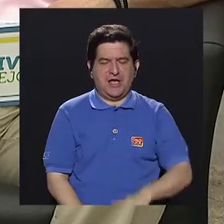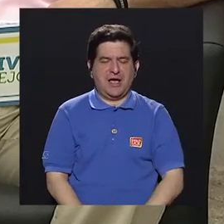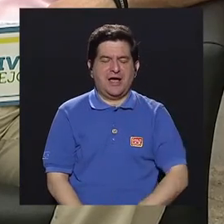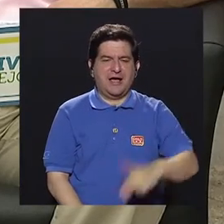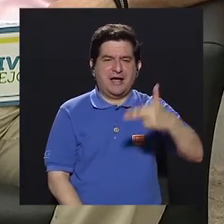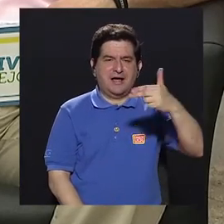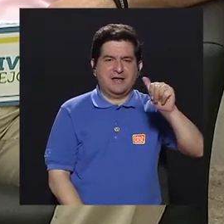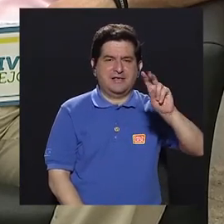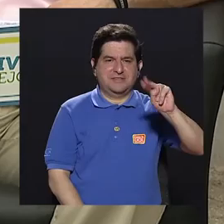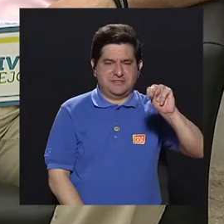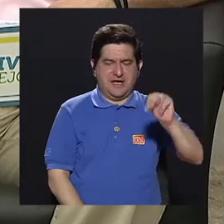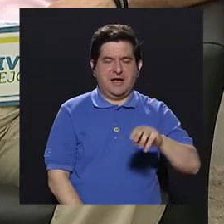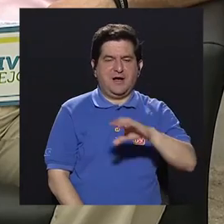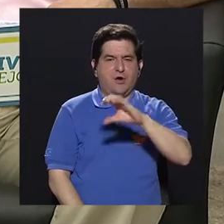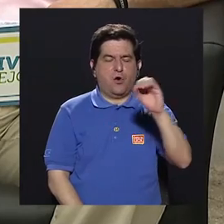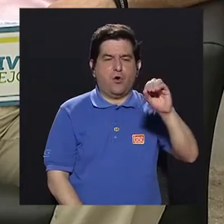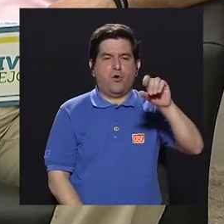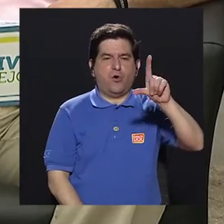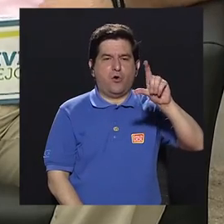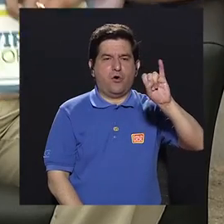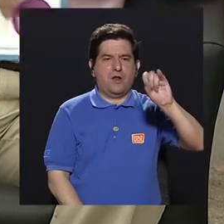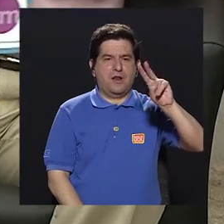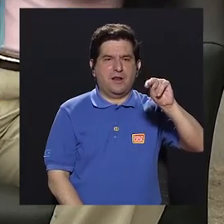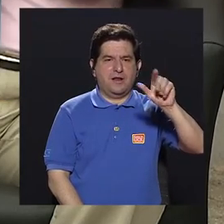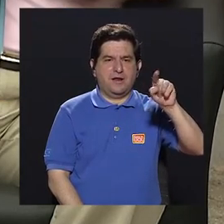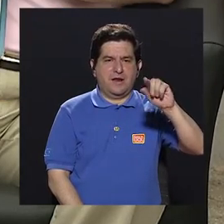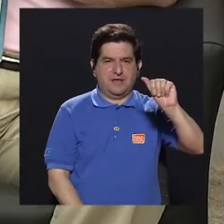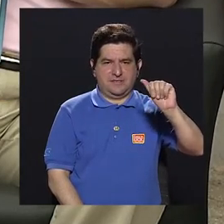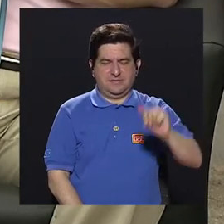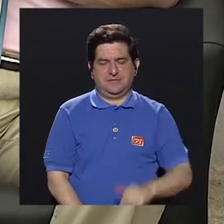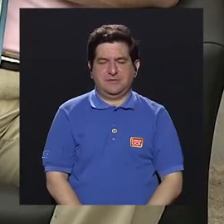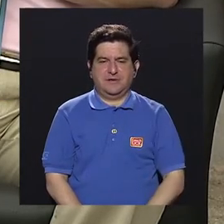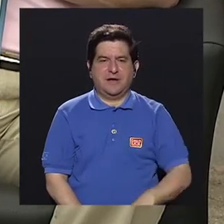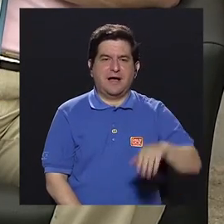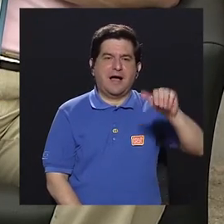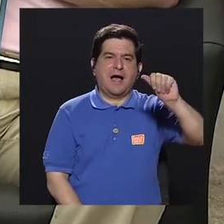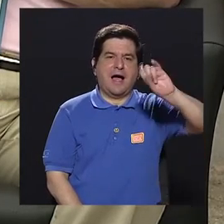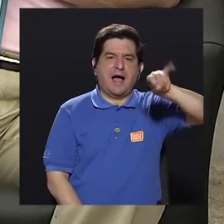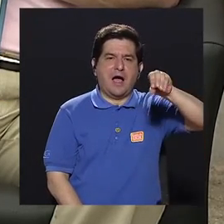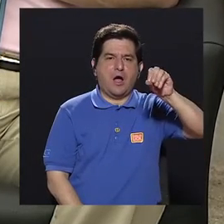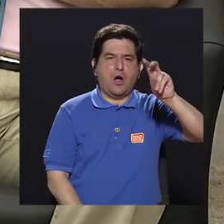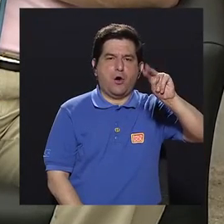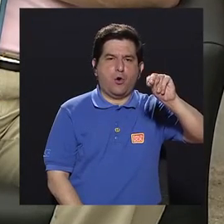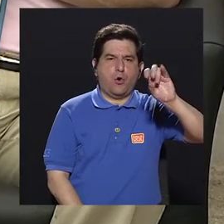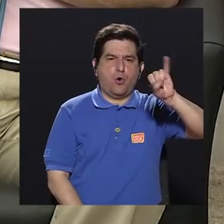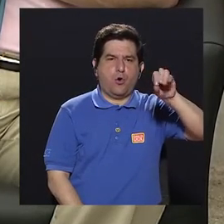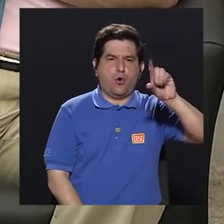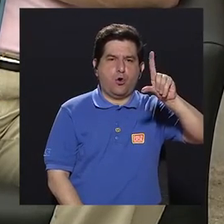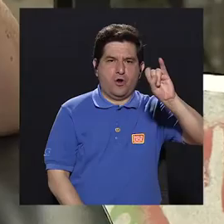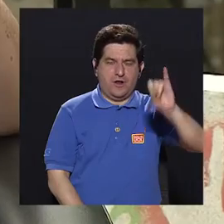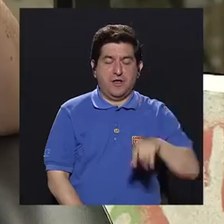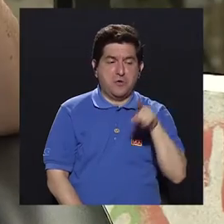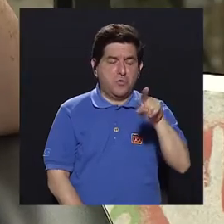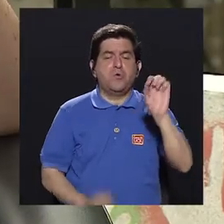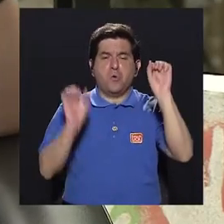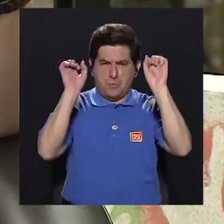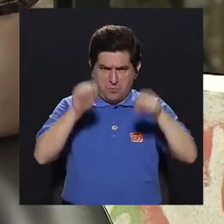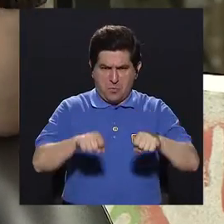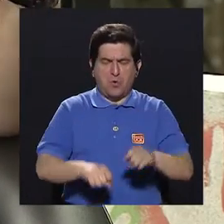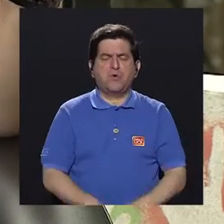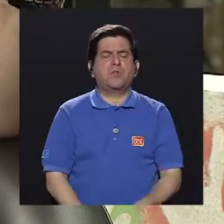el chán, como la linaza, como la jonjolí, ¿verdad? Uno las puede inclusive tragar enteras y